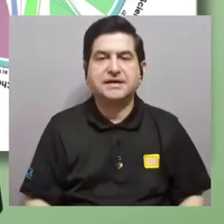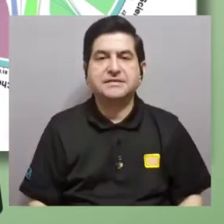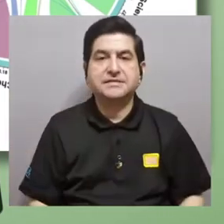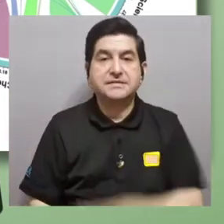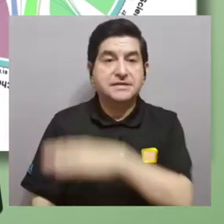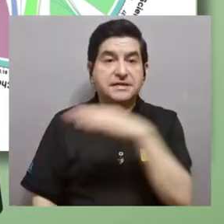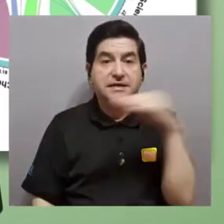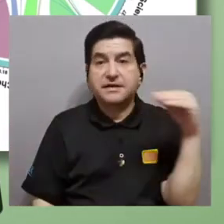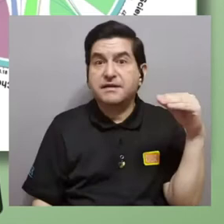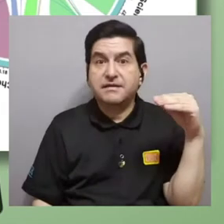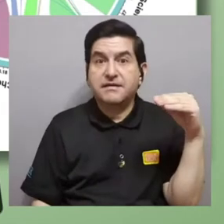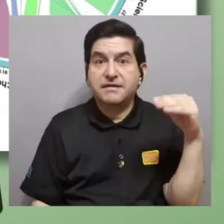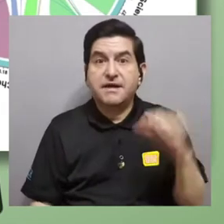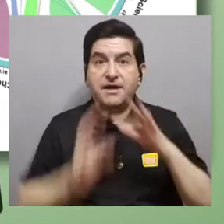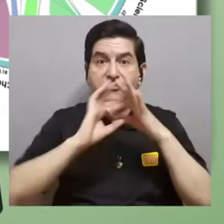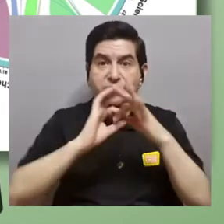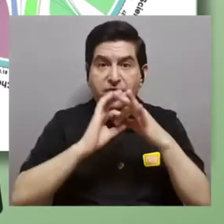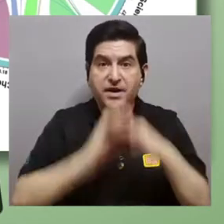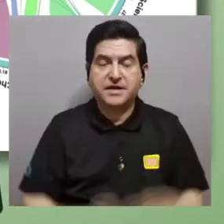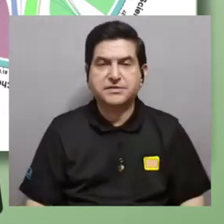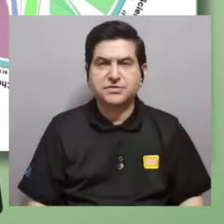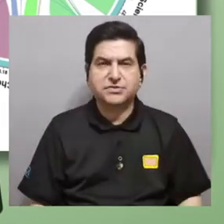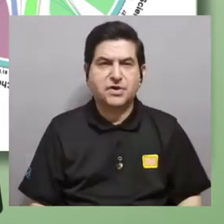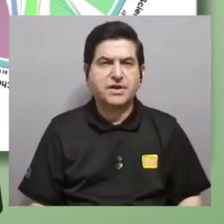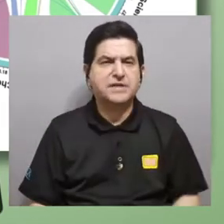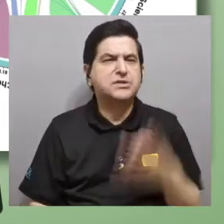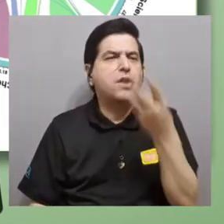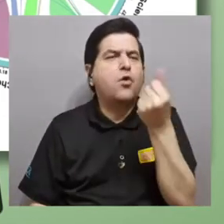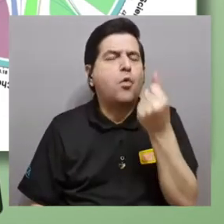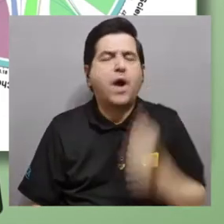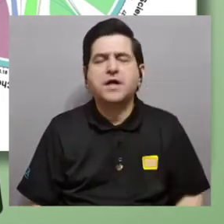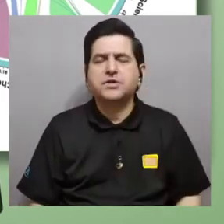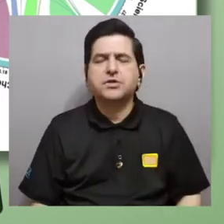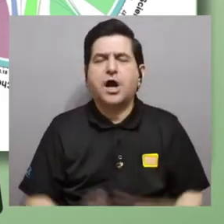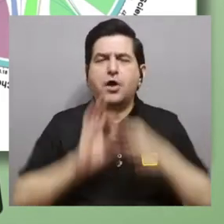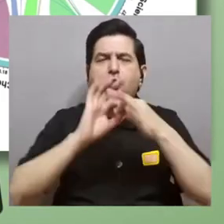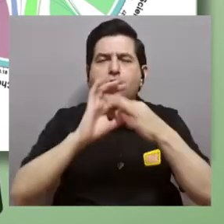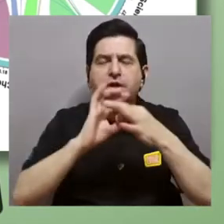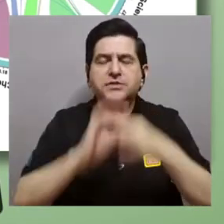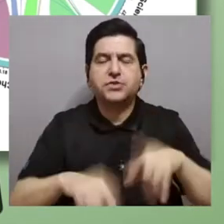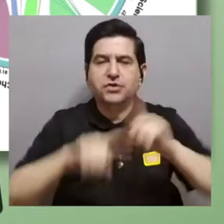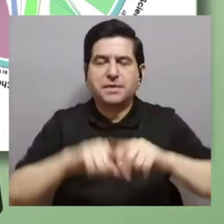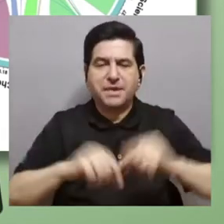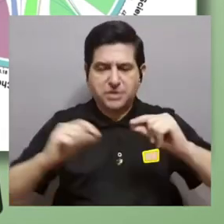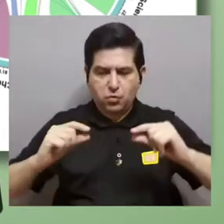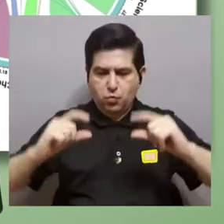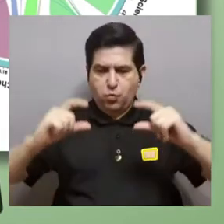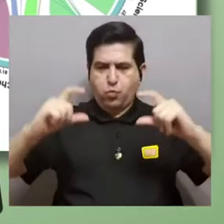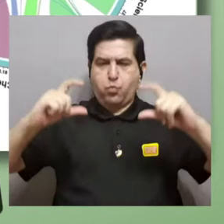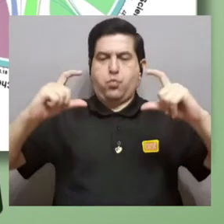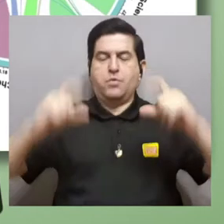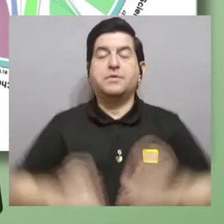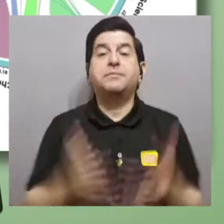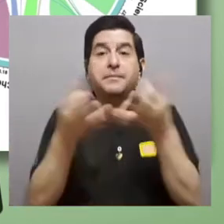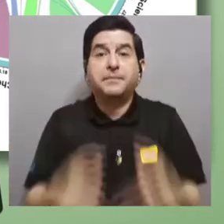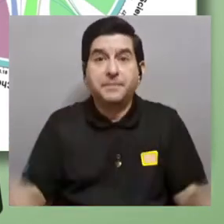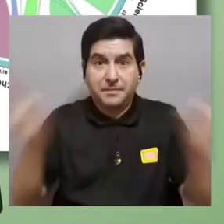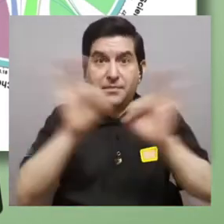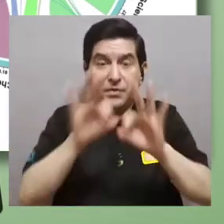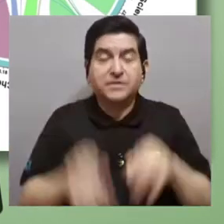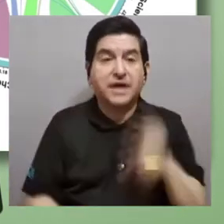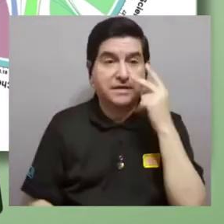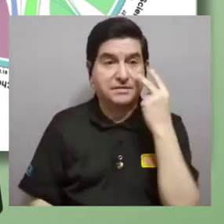materiales, y el grosor de las relaciones es qué tan conectadas están entre sí. Siempre es muy